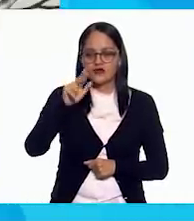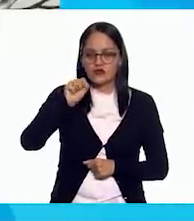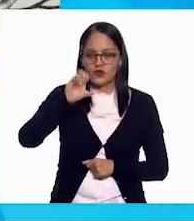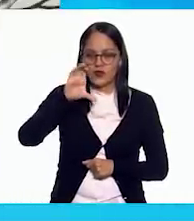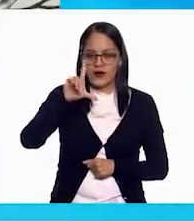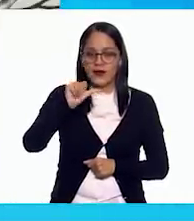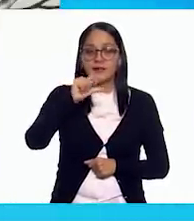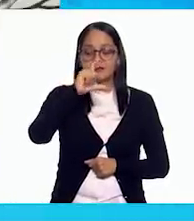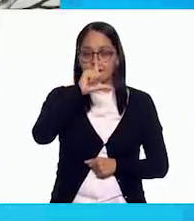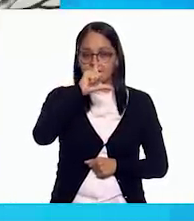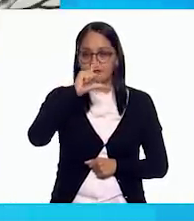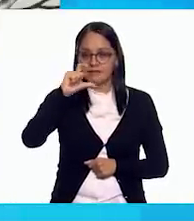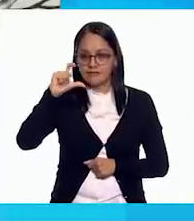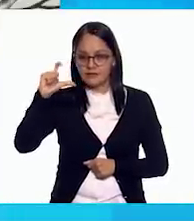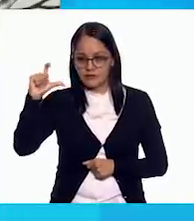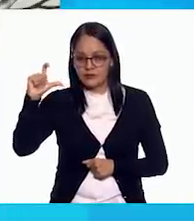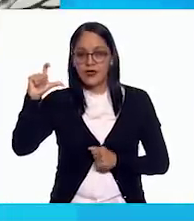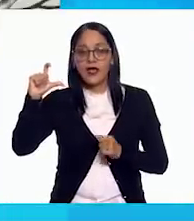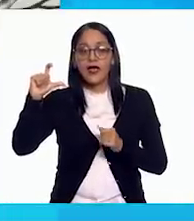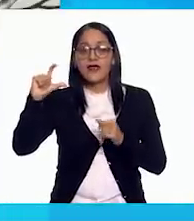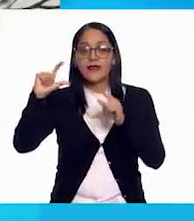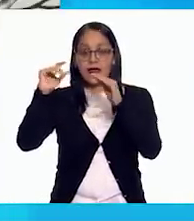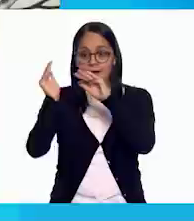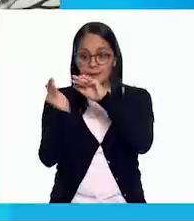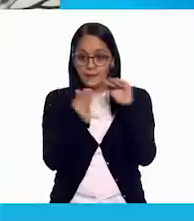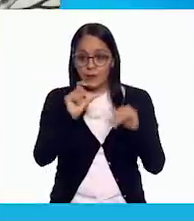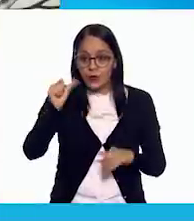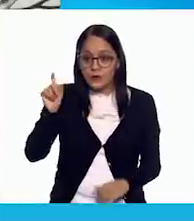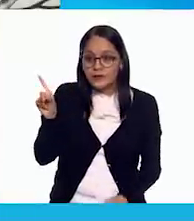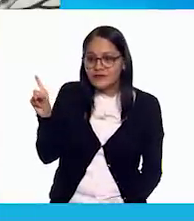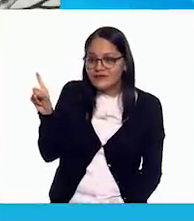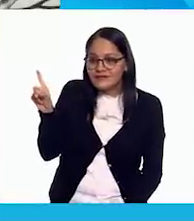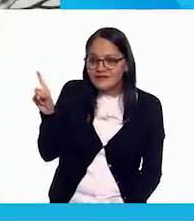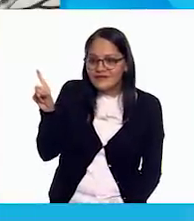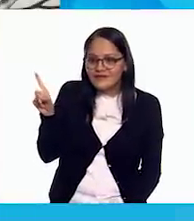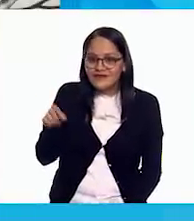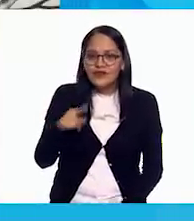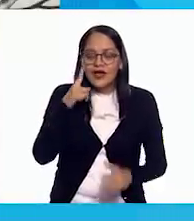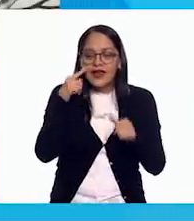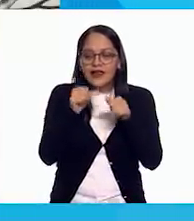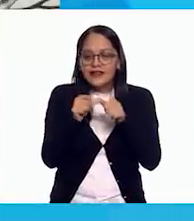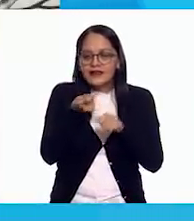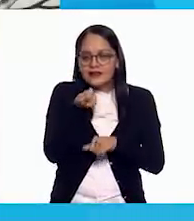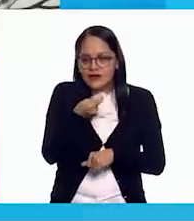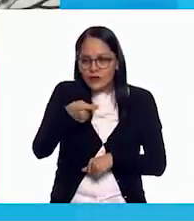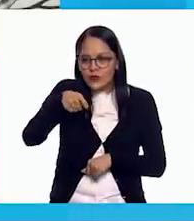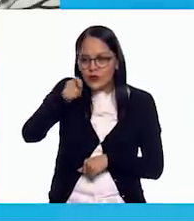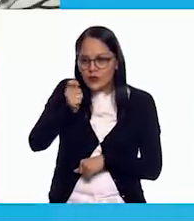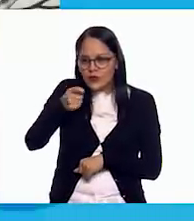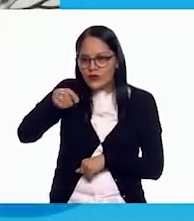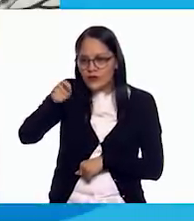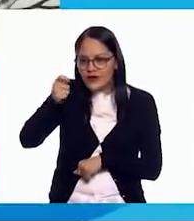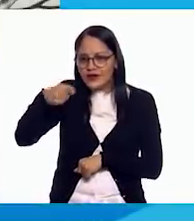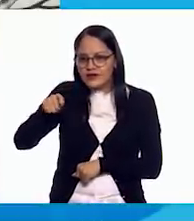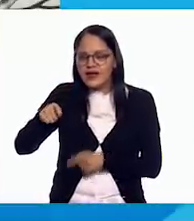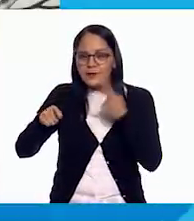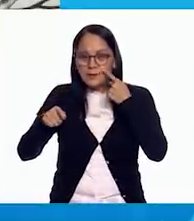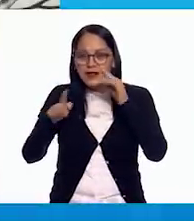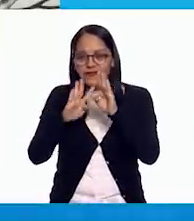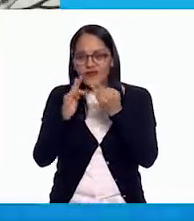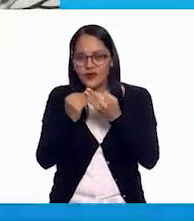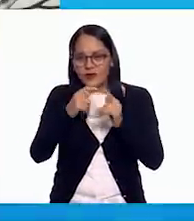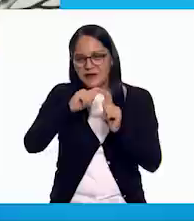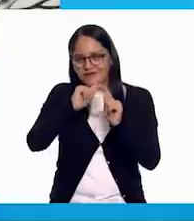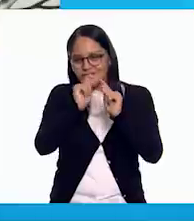gigante. Viene otra vez la letra cursiva. Ajá. Primero, a lo mejor entienden un poquito más nuestros niños y niñas. El